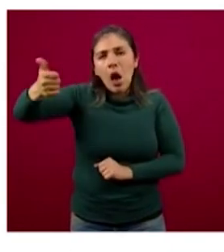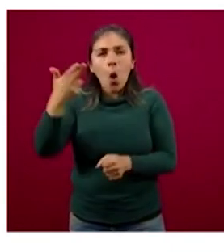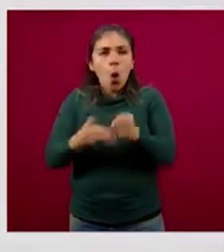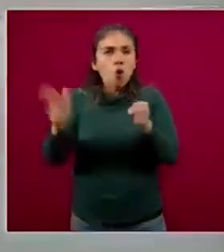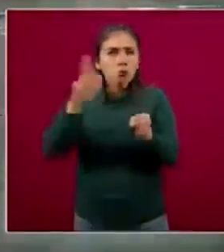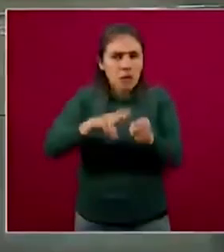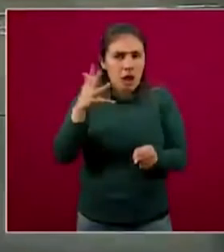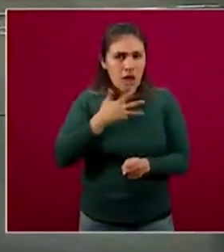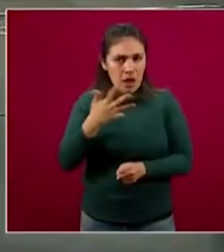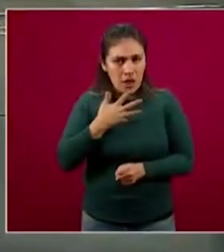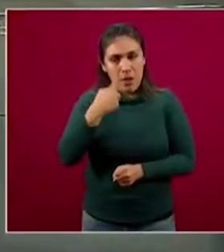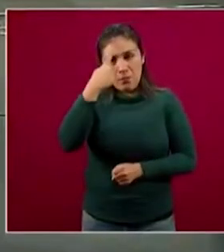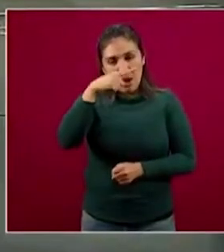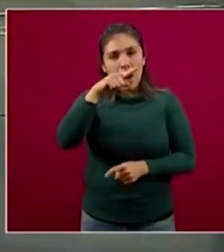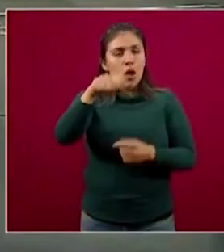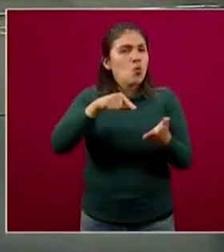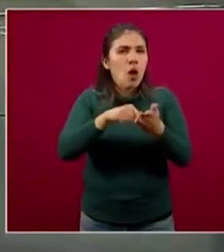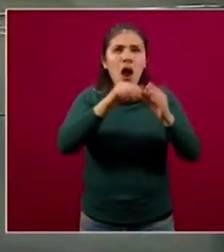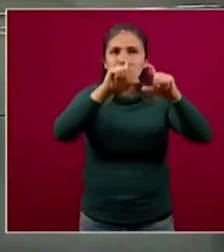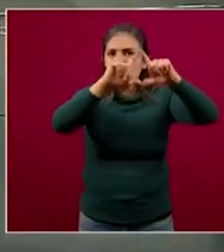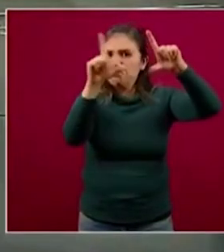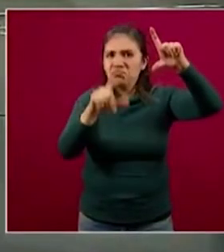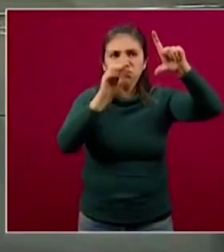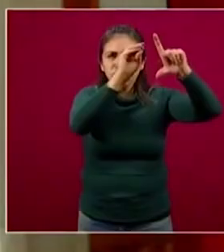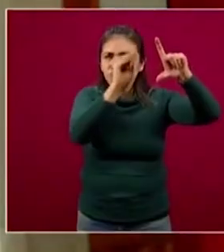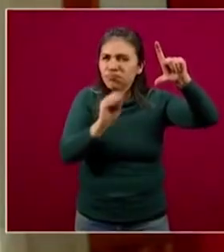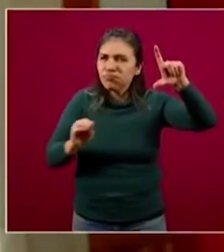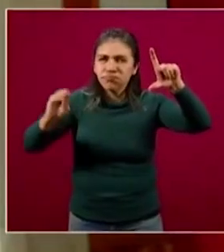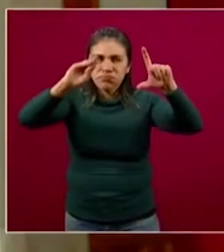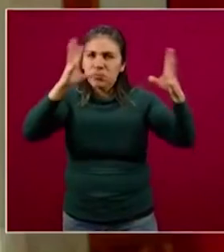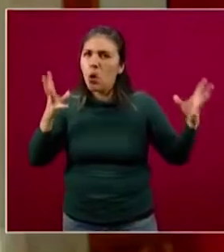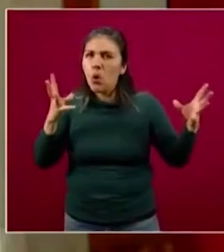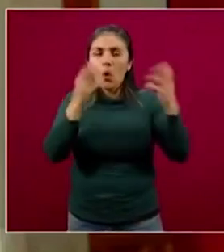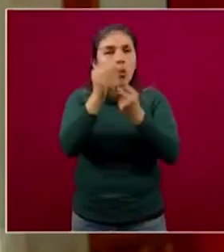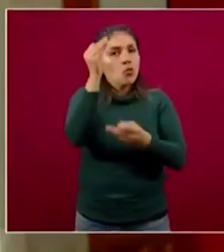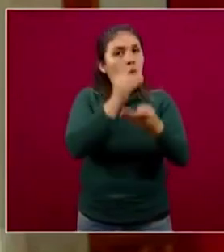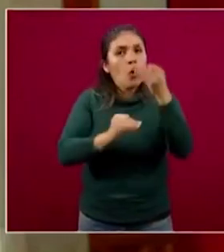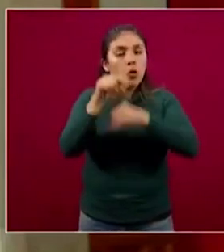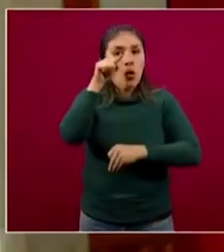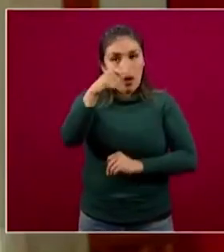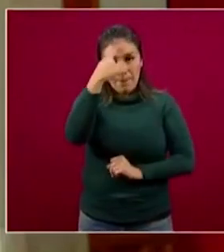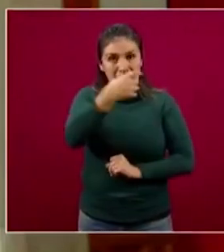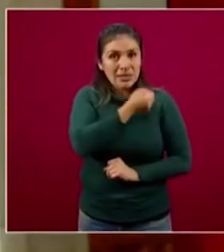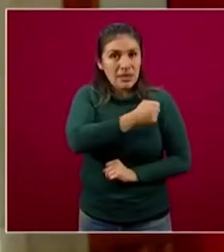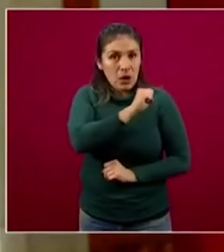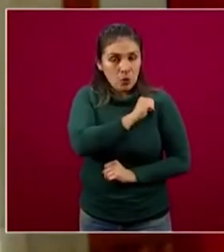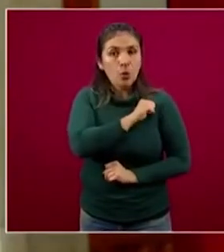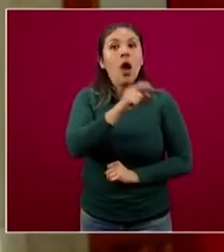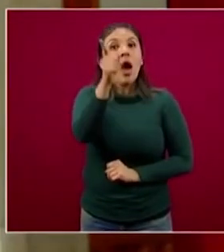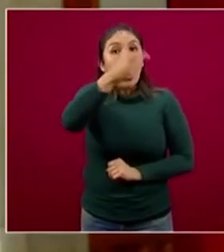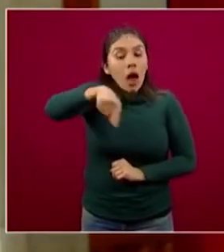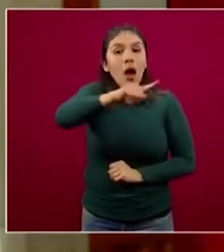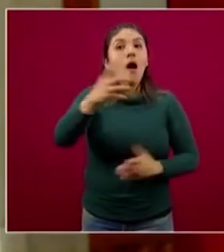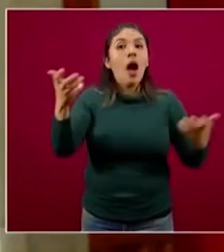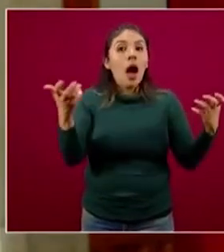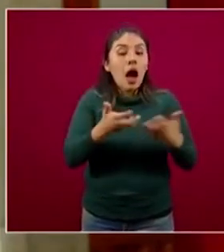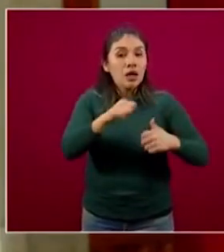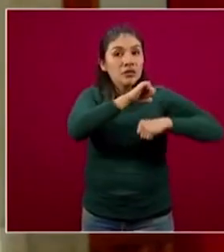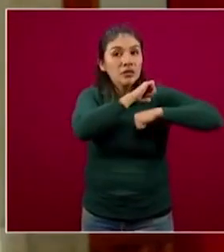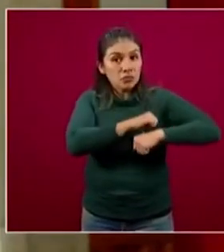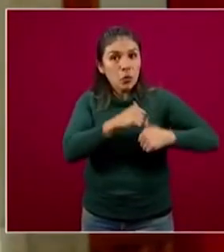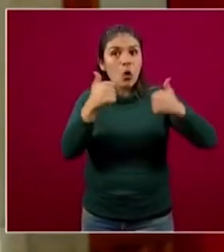que están distribuidas en todo el territorio nacional, de todo el sector salud, son ellos quienes a través de